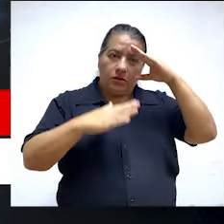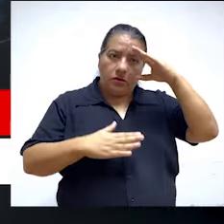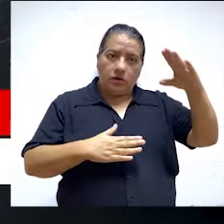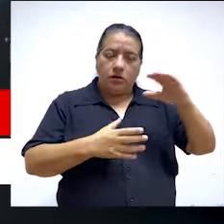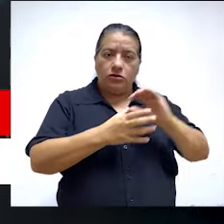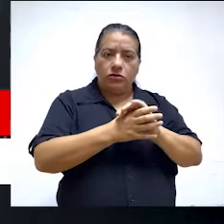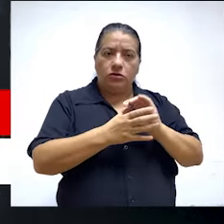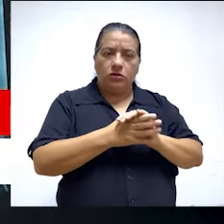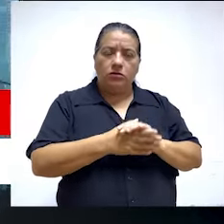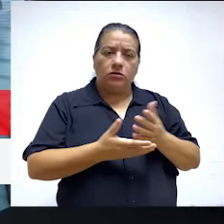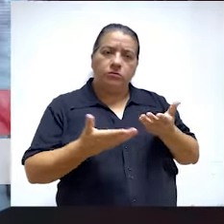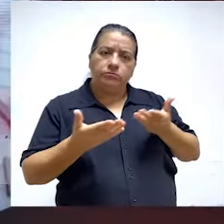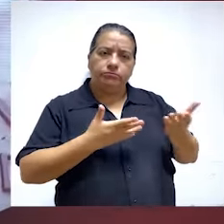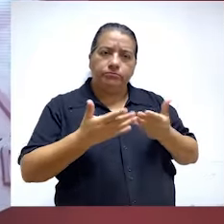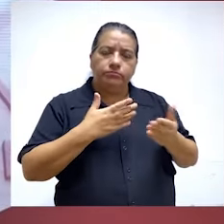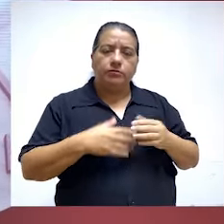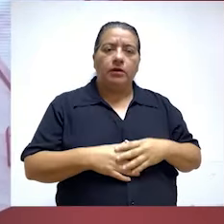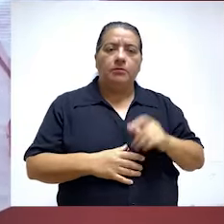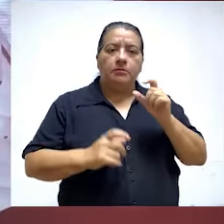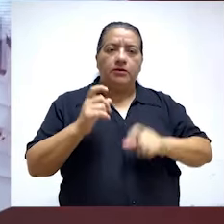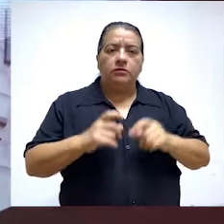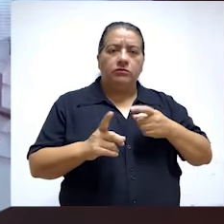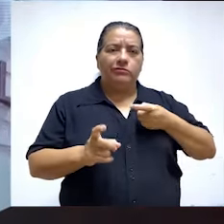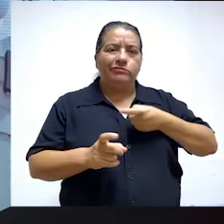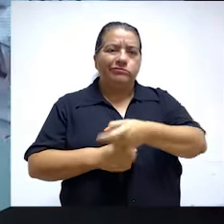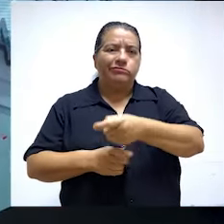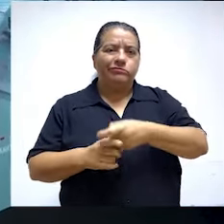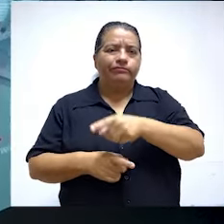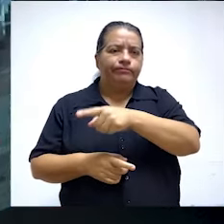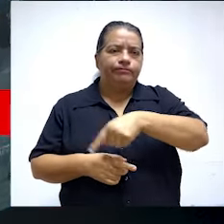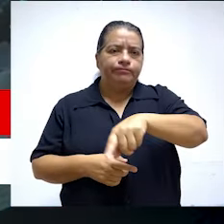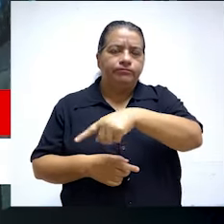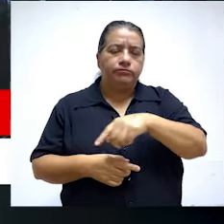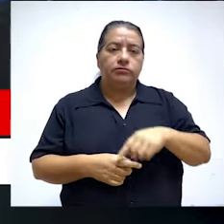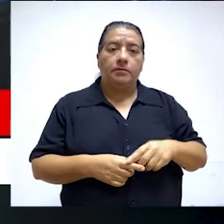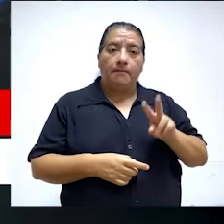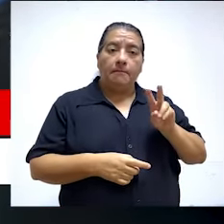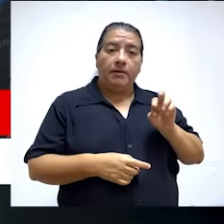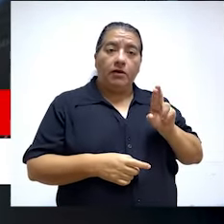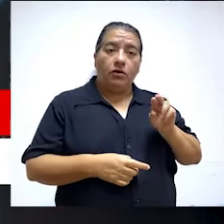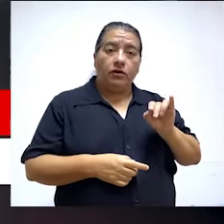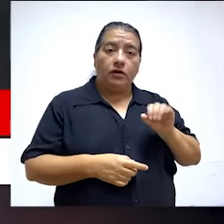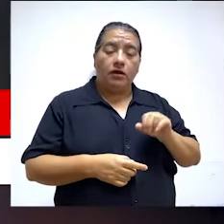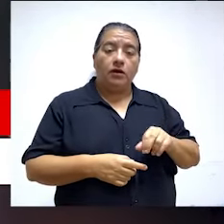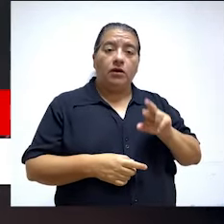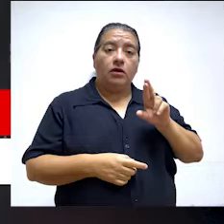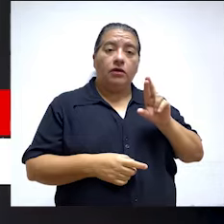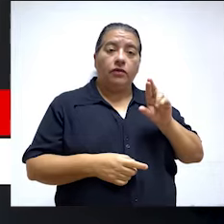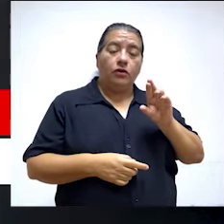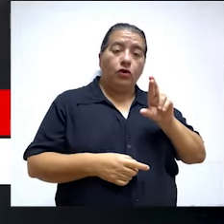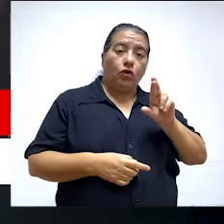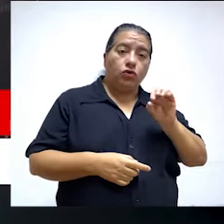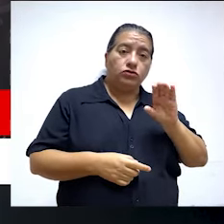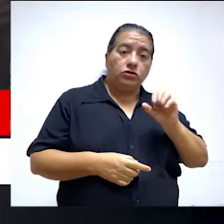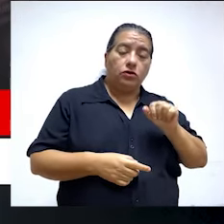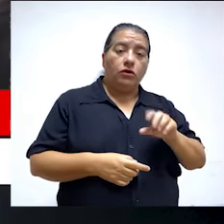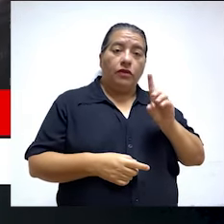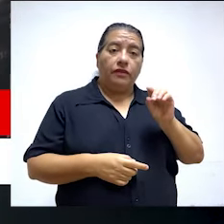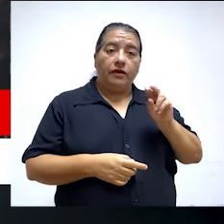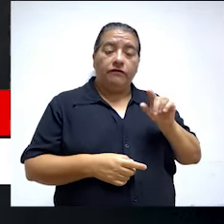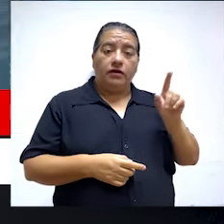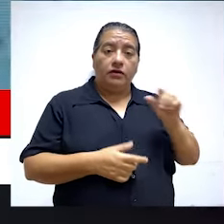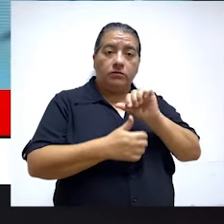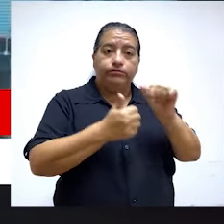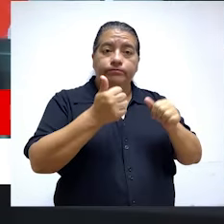afectadas por la violencia. Para darnos los detalles se encuentra con nosotros Verónica Rocío Dávila, jefa del órgano de control institucional de la